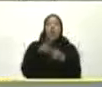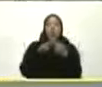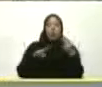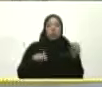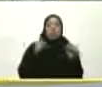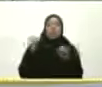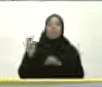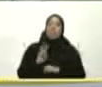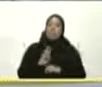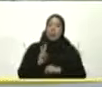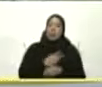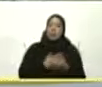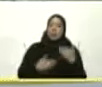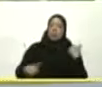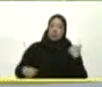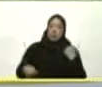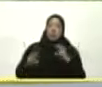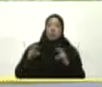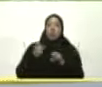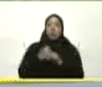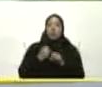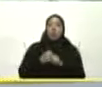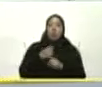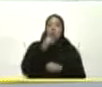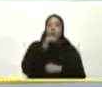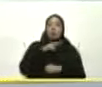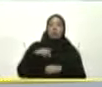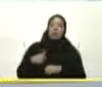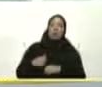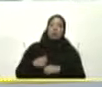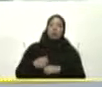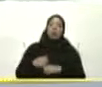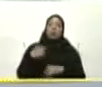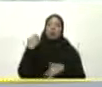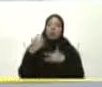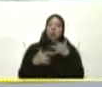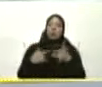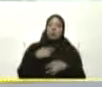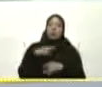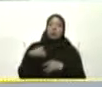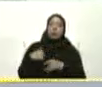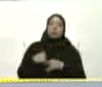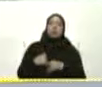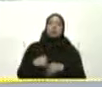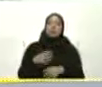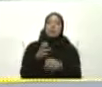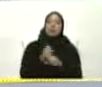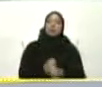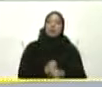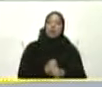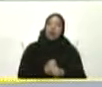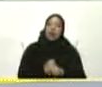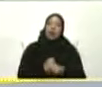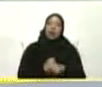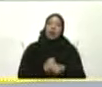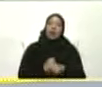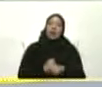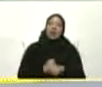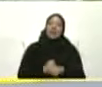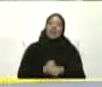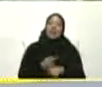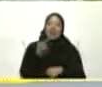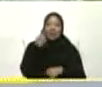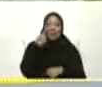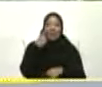Presidente De todo el tema De bioanálisis Y de odontología Que también Usted me Me dio